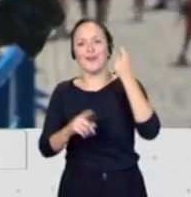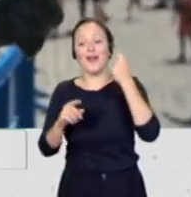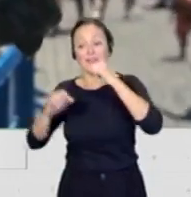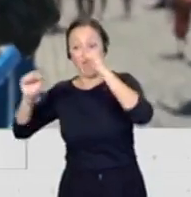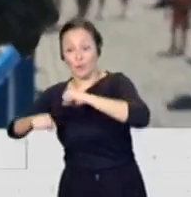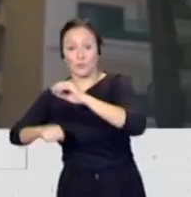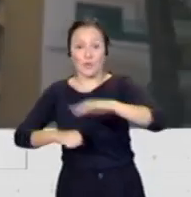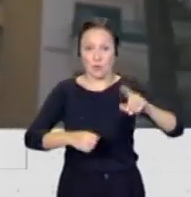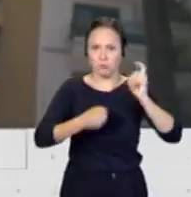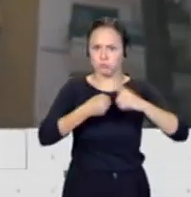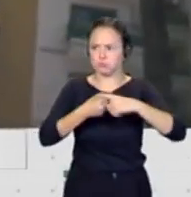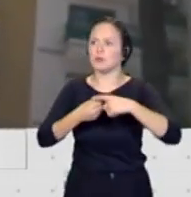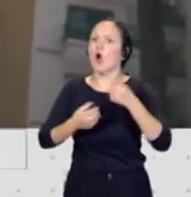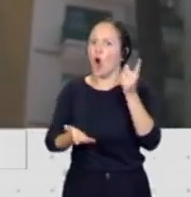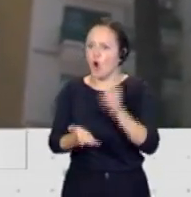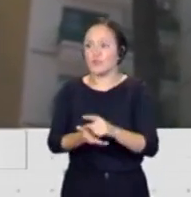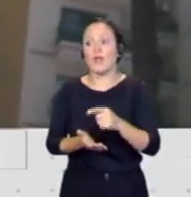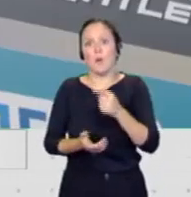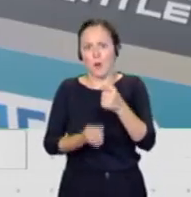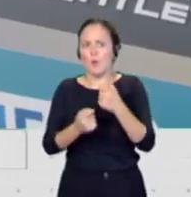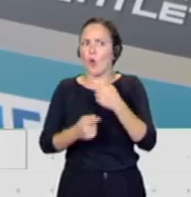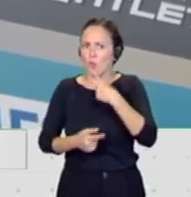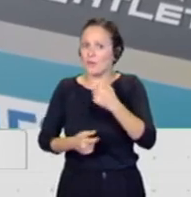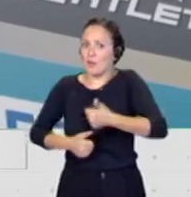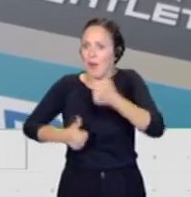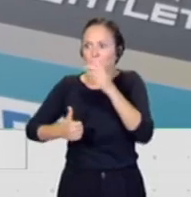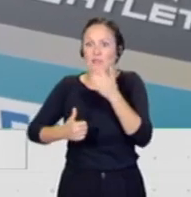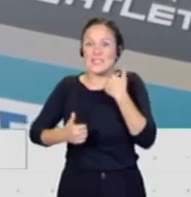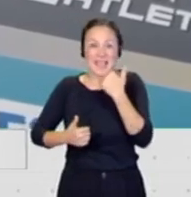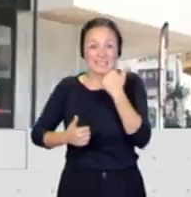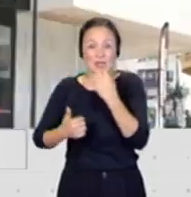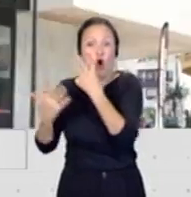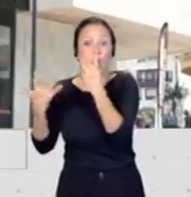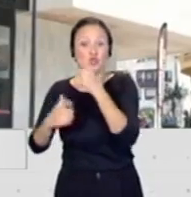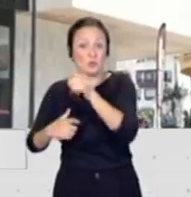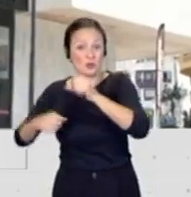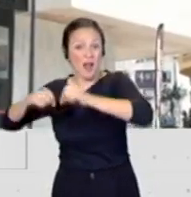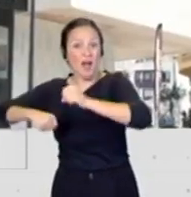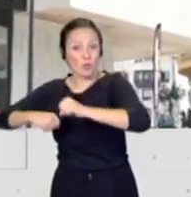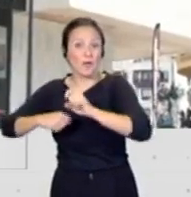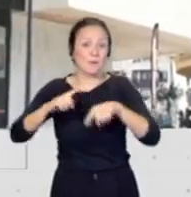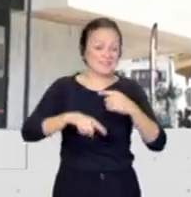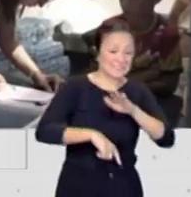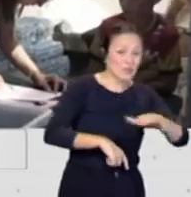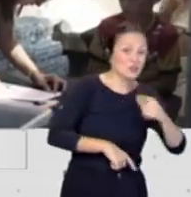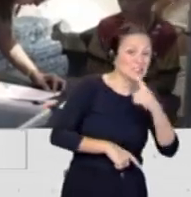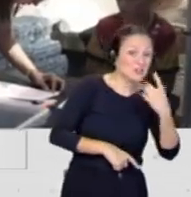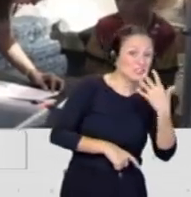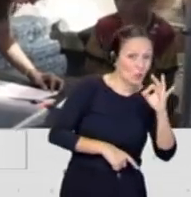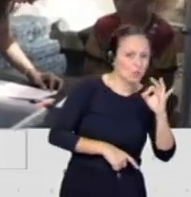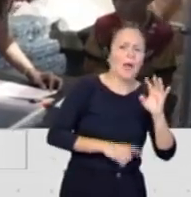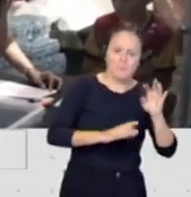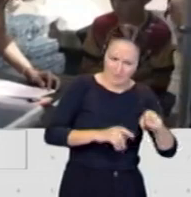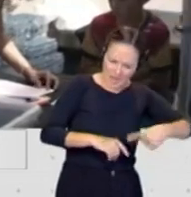ya cada vez cuesta más, ya son casi 800 personas adultas y vamos por 150 niños. Y todavía se pueden